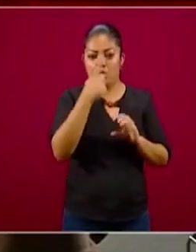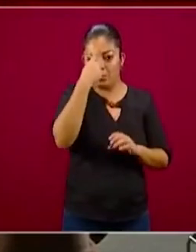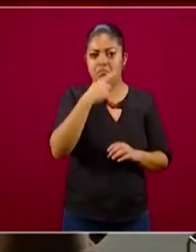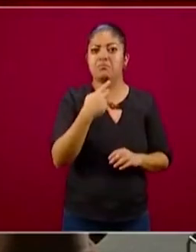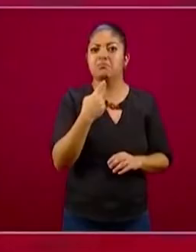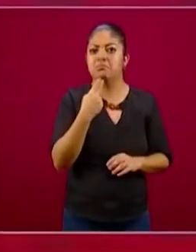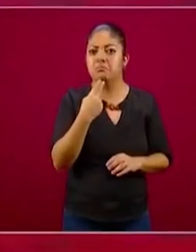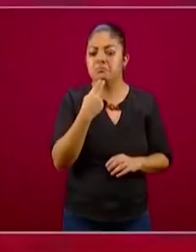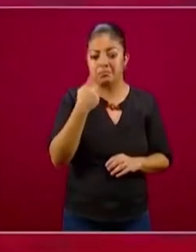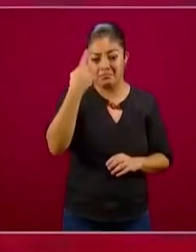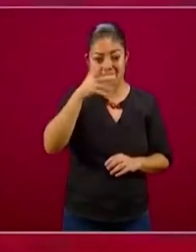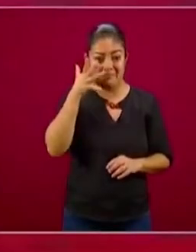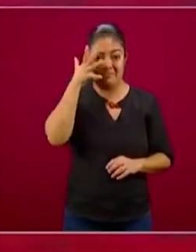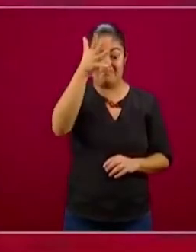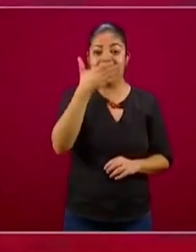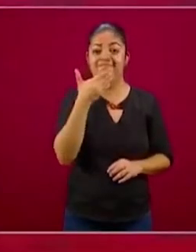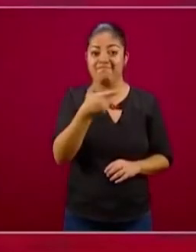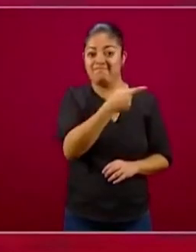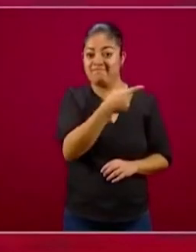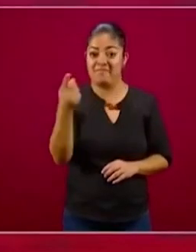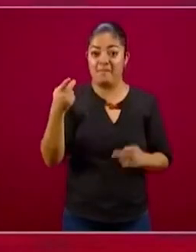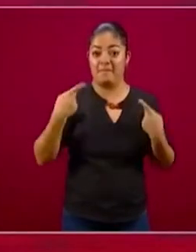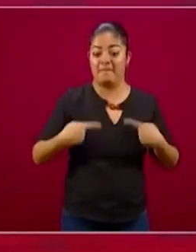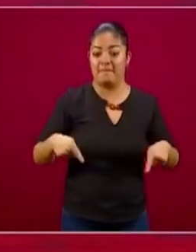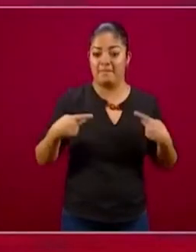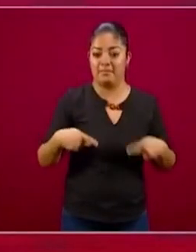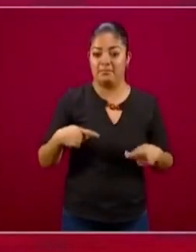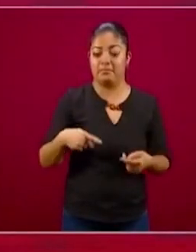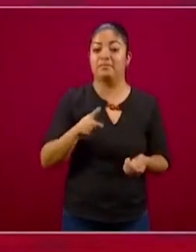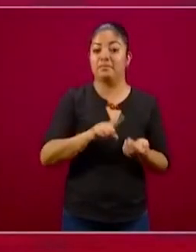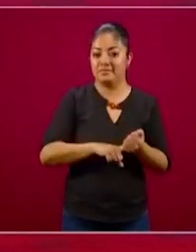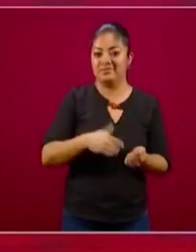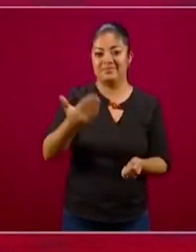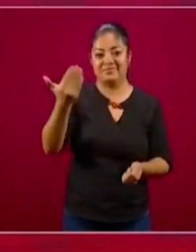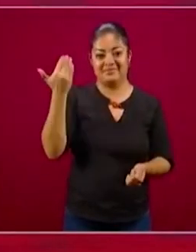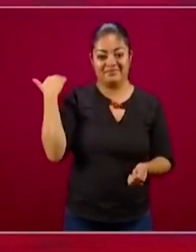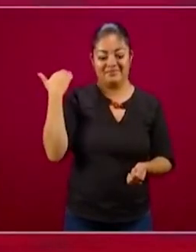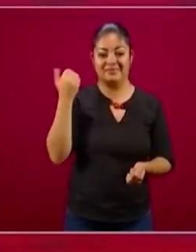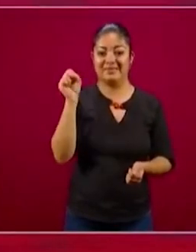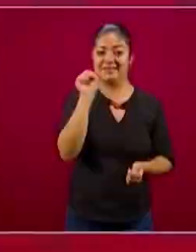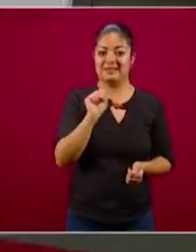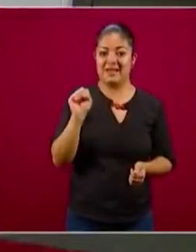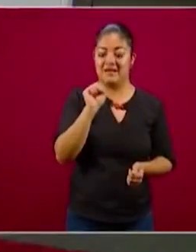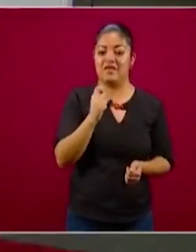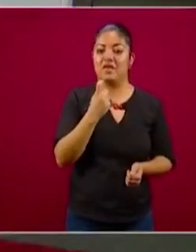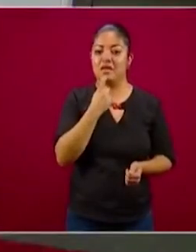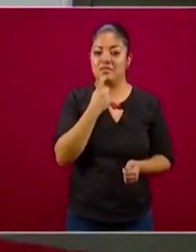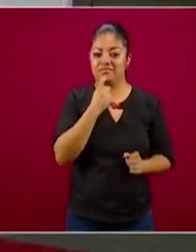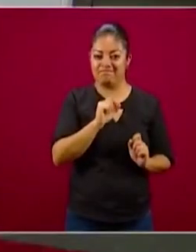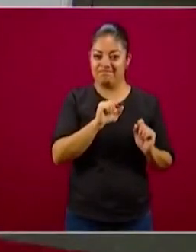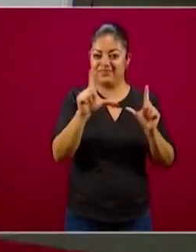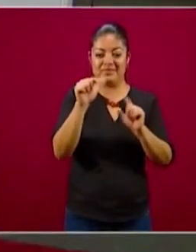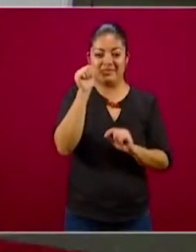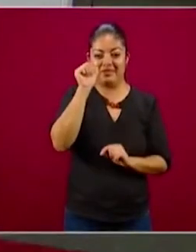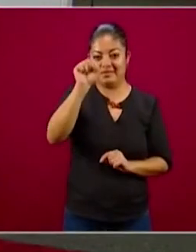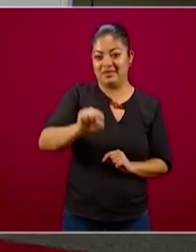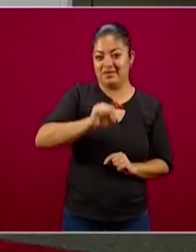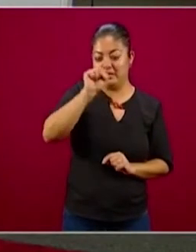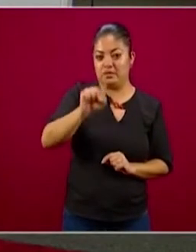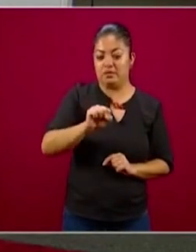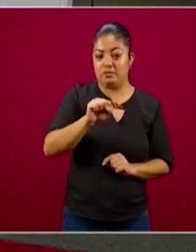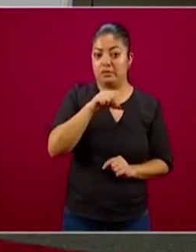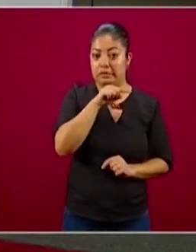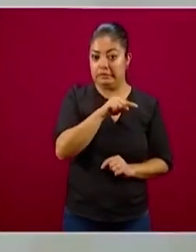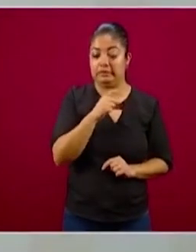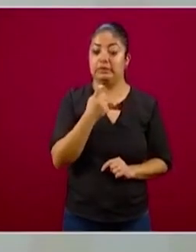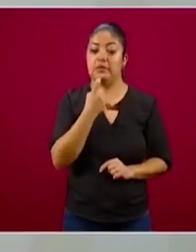en el futuro. Eso es de lo que hablaba también el presidente López Obrador el sábado en su cápsula sabatina, cuando se